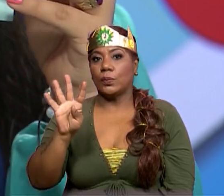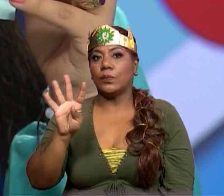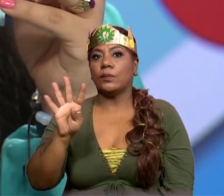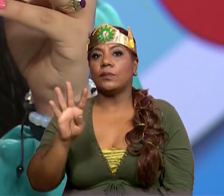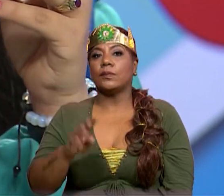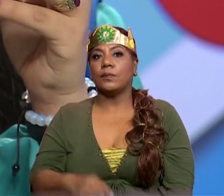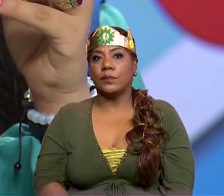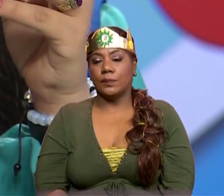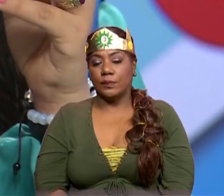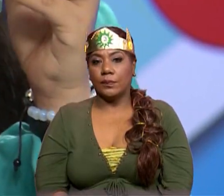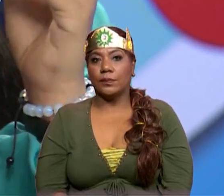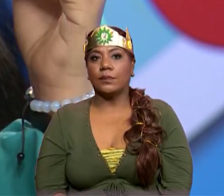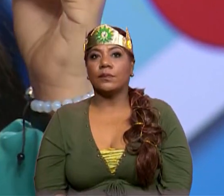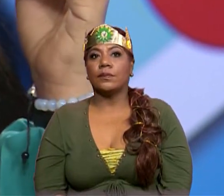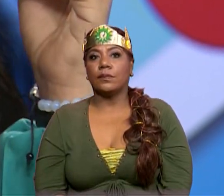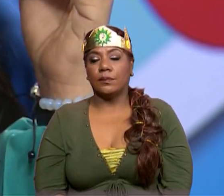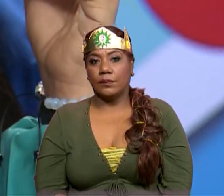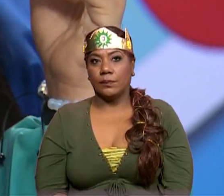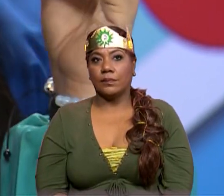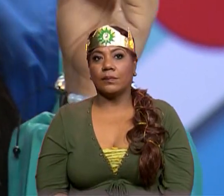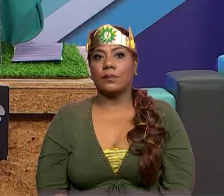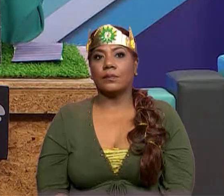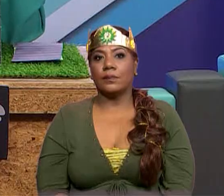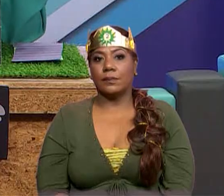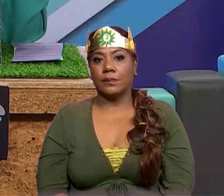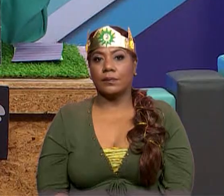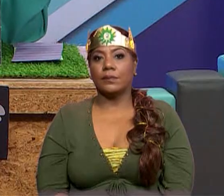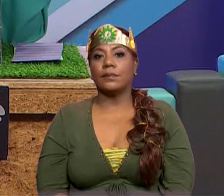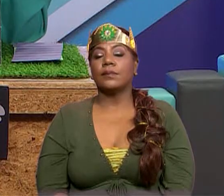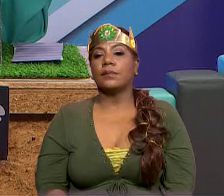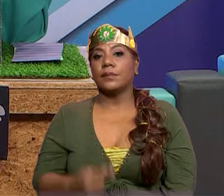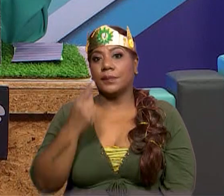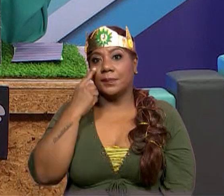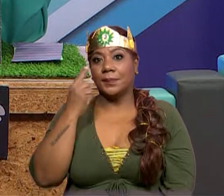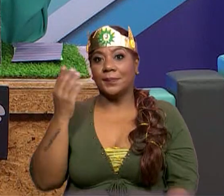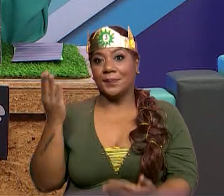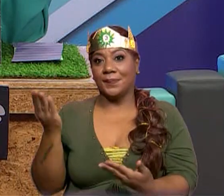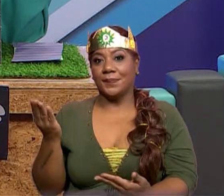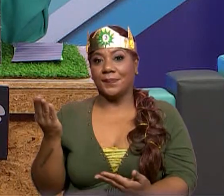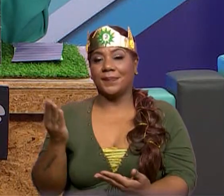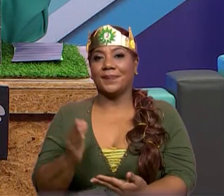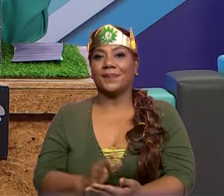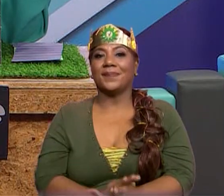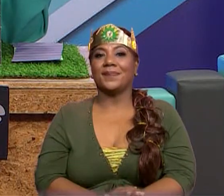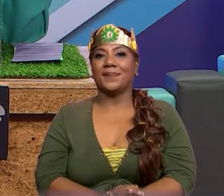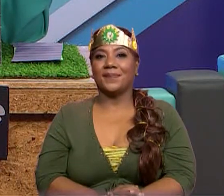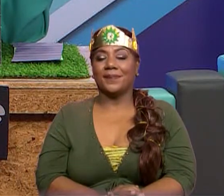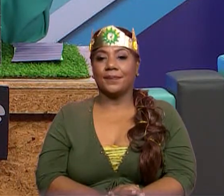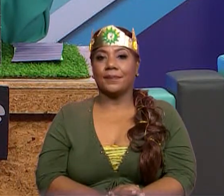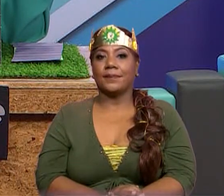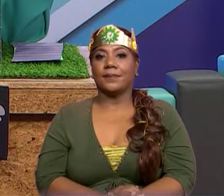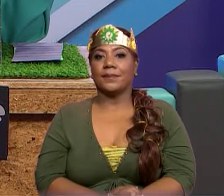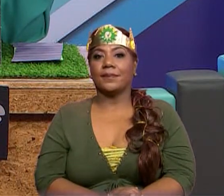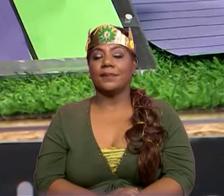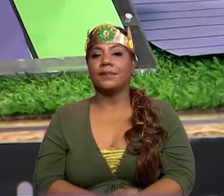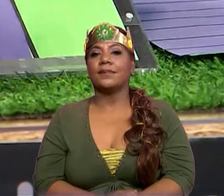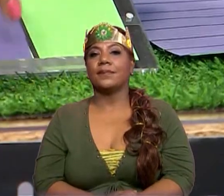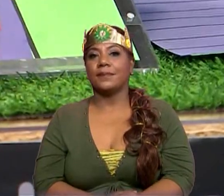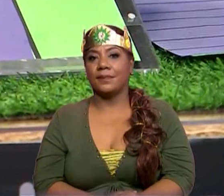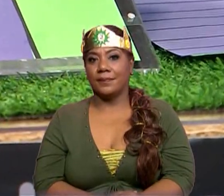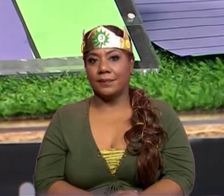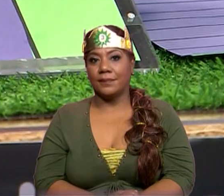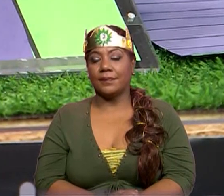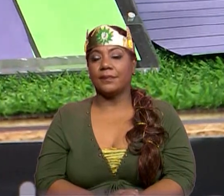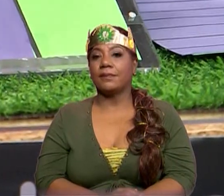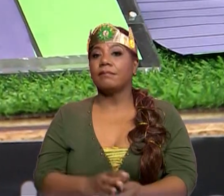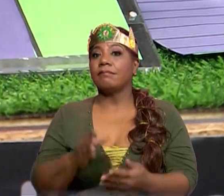hay, o de cuatro partes en las que está dividida la unidad. Como el ejemplo que tengo acá abajo, tengo uno, dos, tres, cuatro,